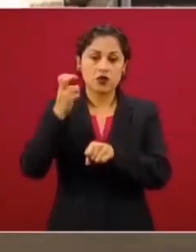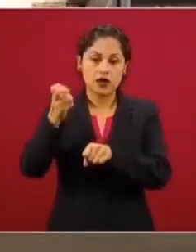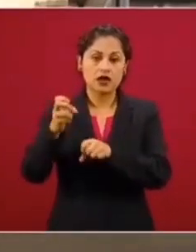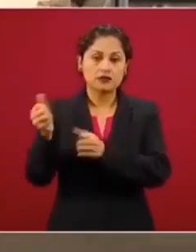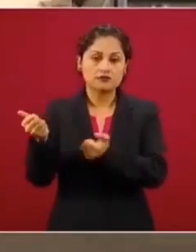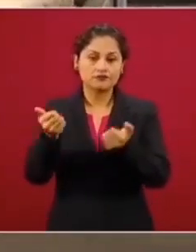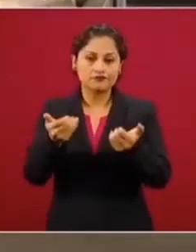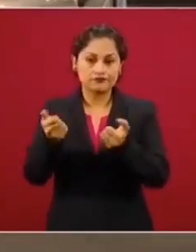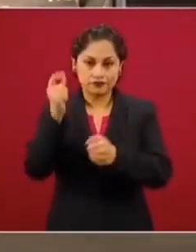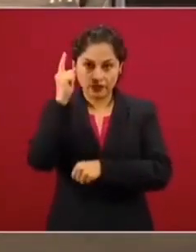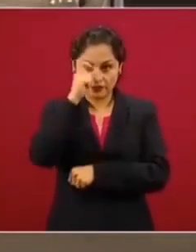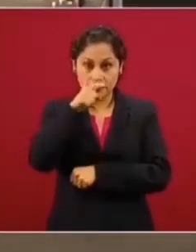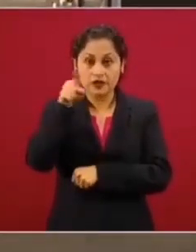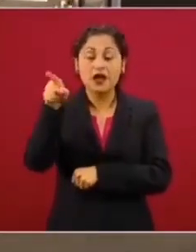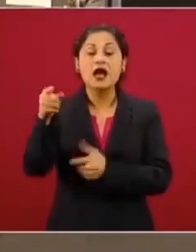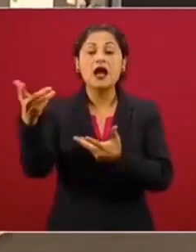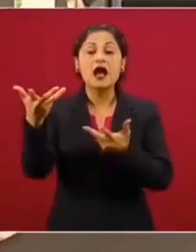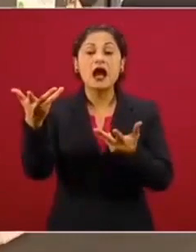Estos son hechos en Suiza.